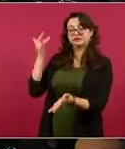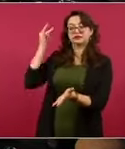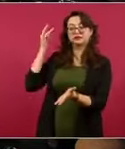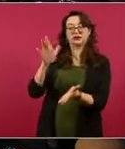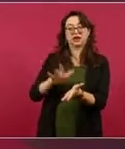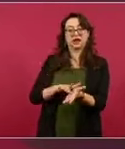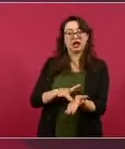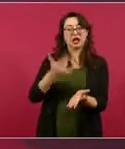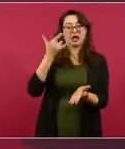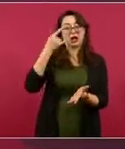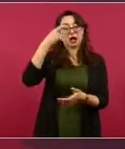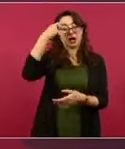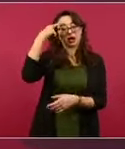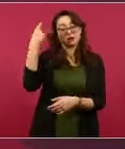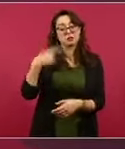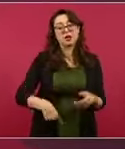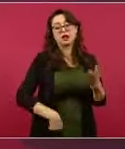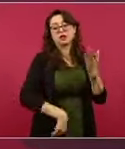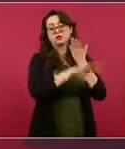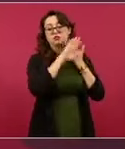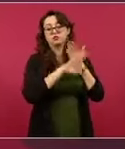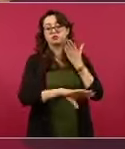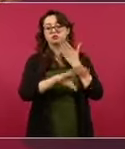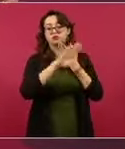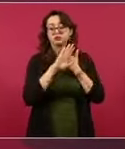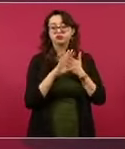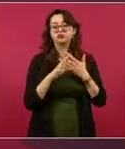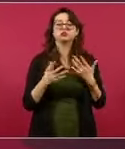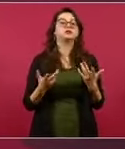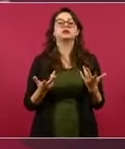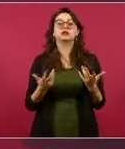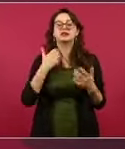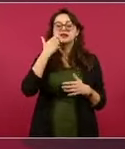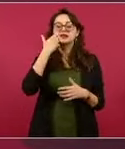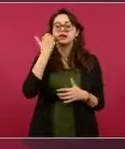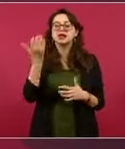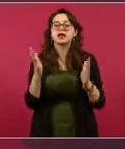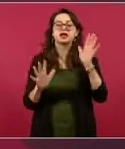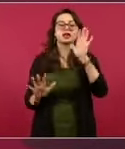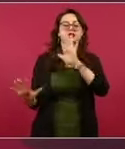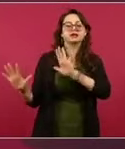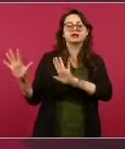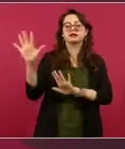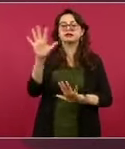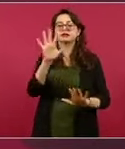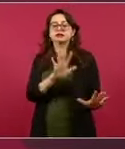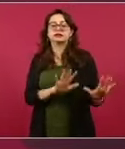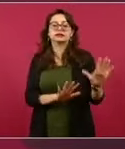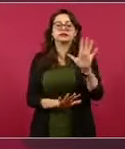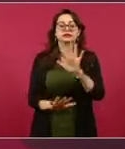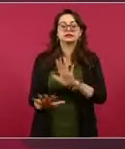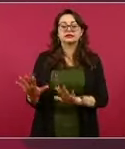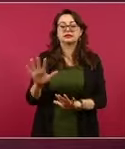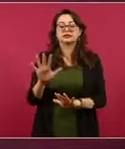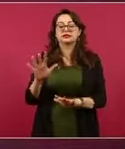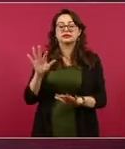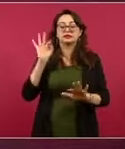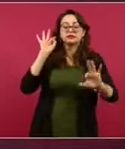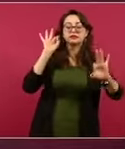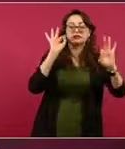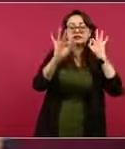tratar de proyectar la idea